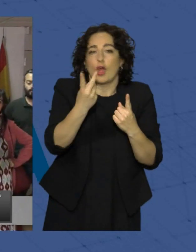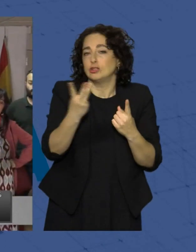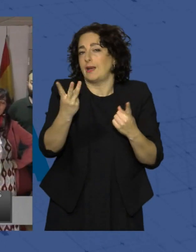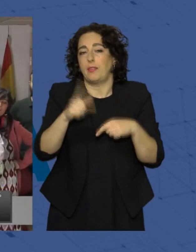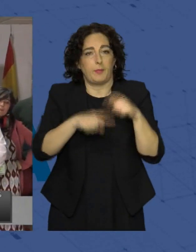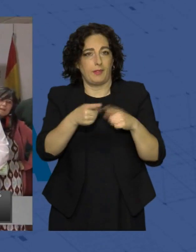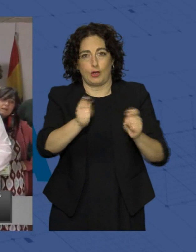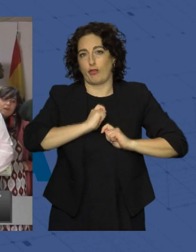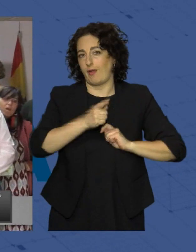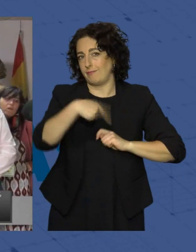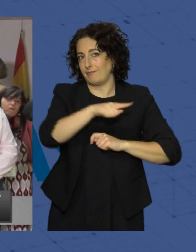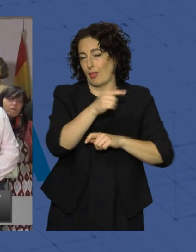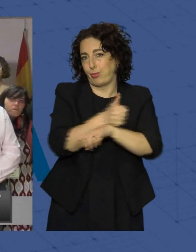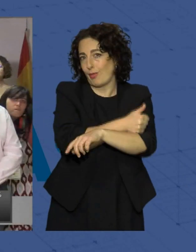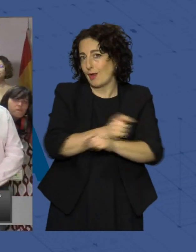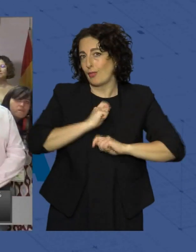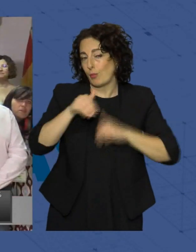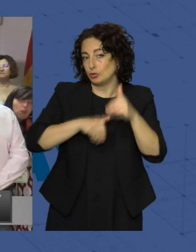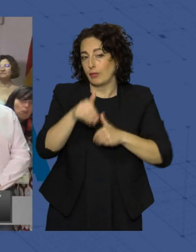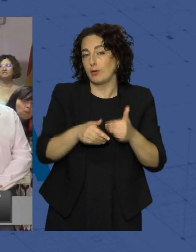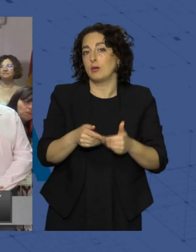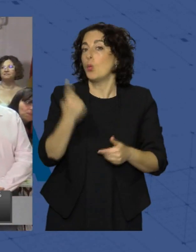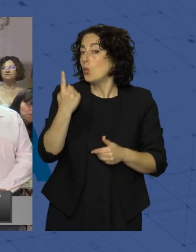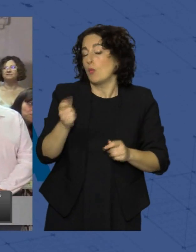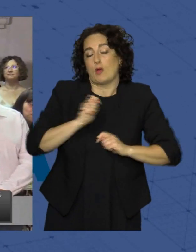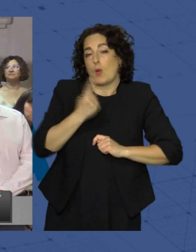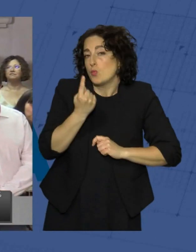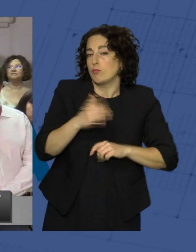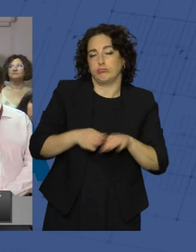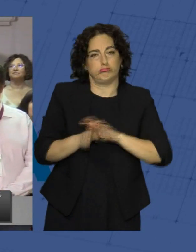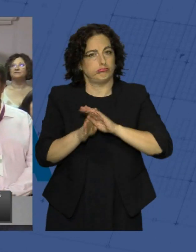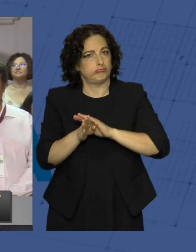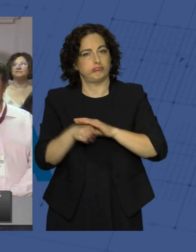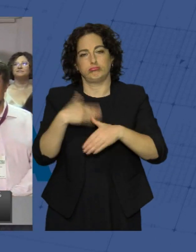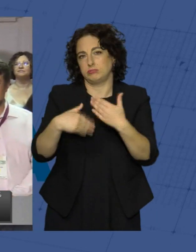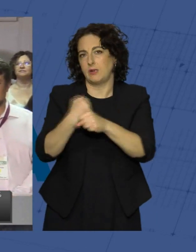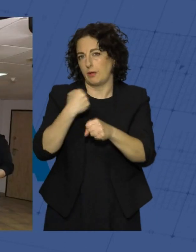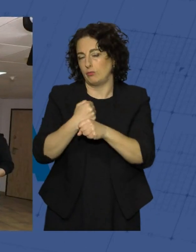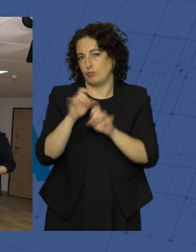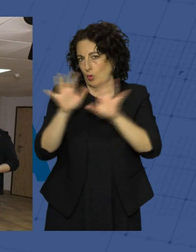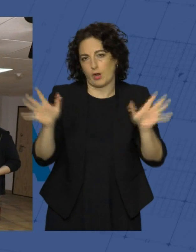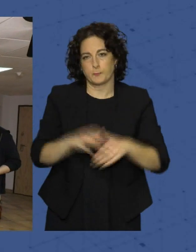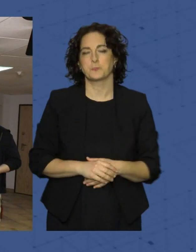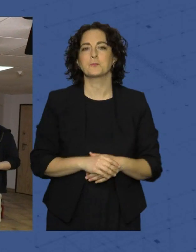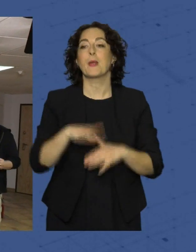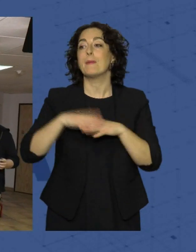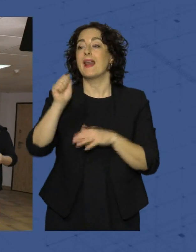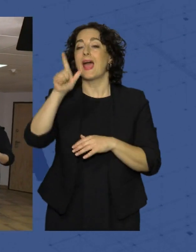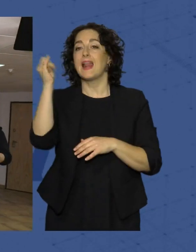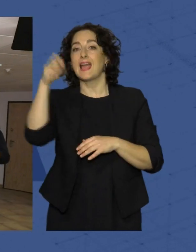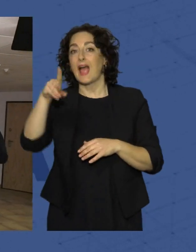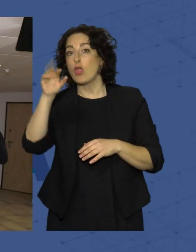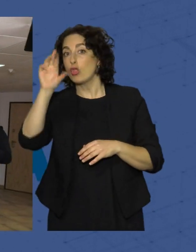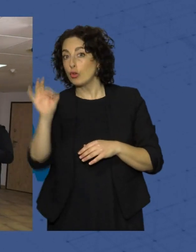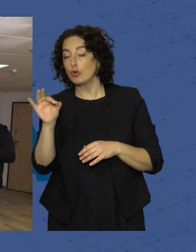los que nos dé la ciudadanía, nos dan uno, pues con uno vamos a tirar y nos vamos a dejar el alma, eso es tenerlo claro. Para Alejandro, José Lorenzo,